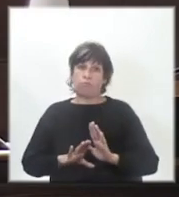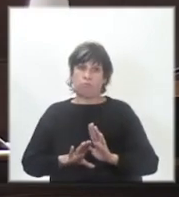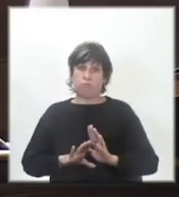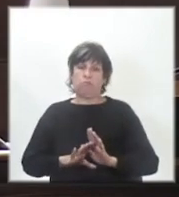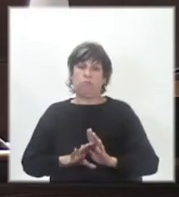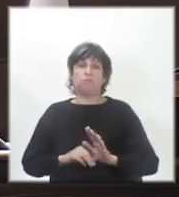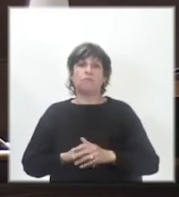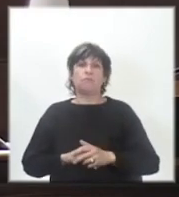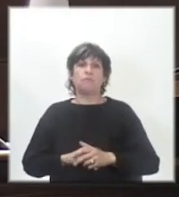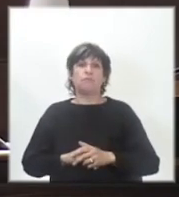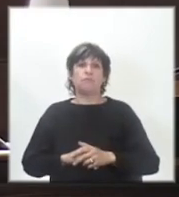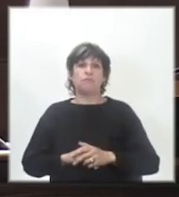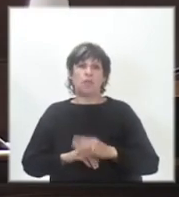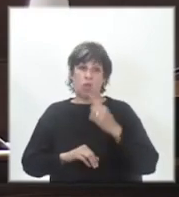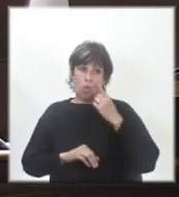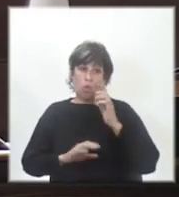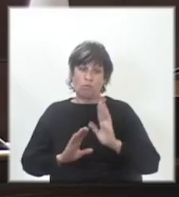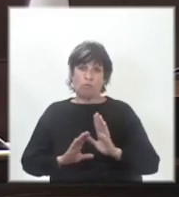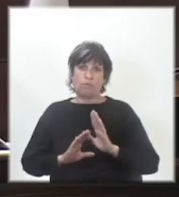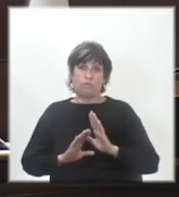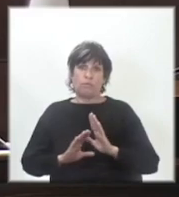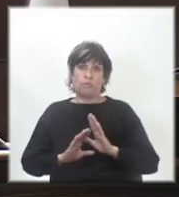ojo.